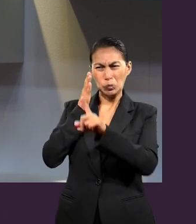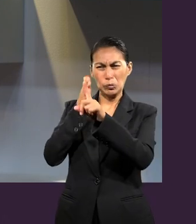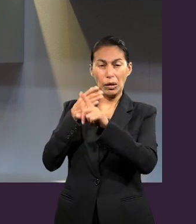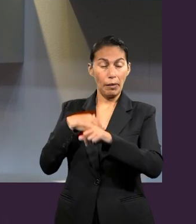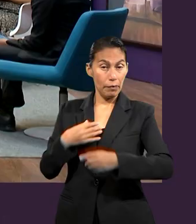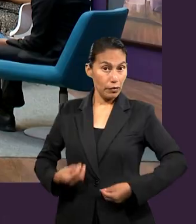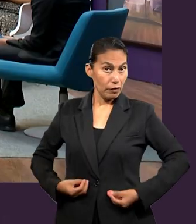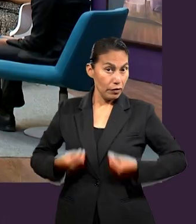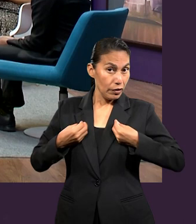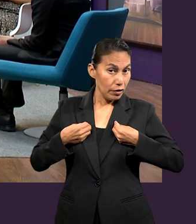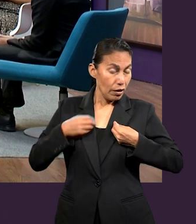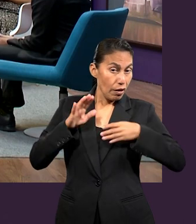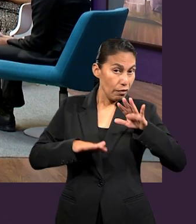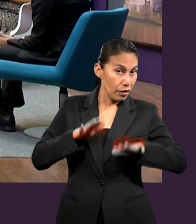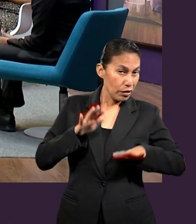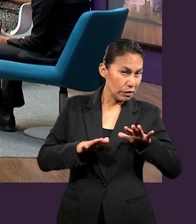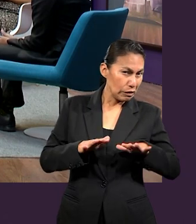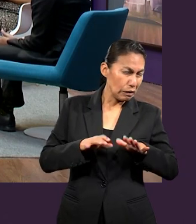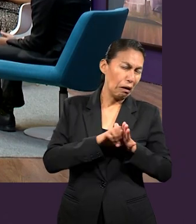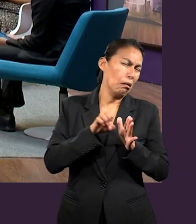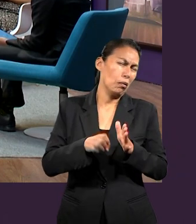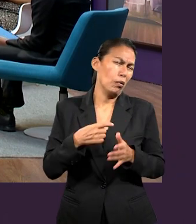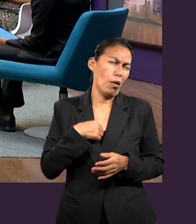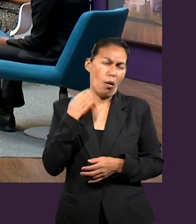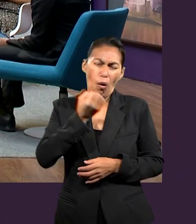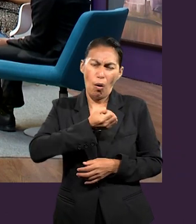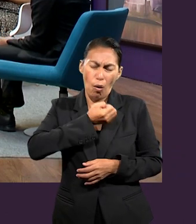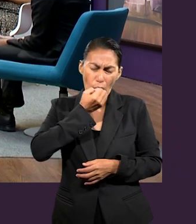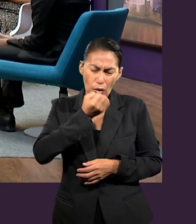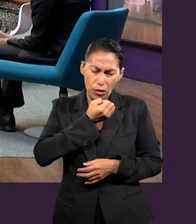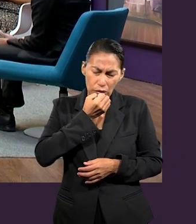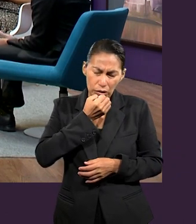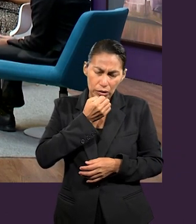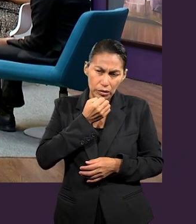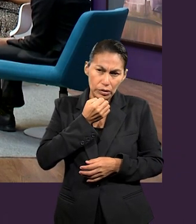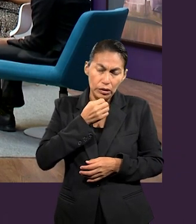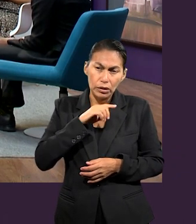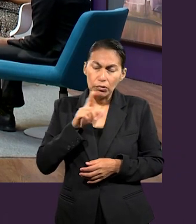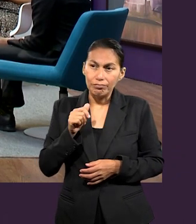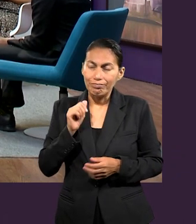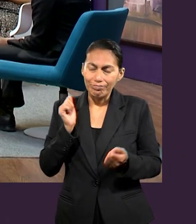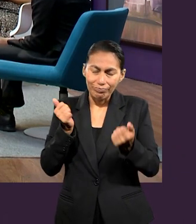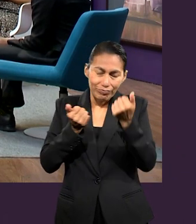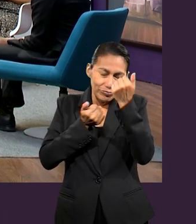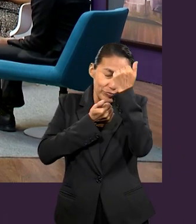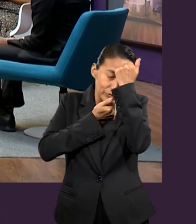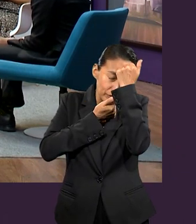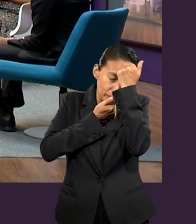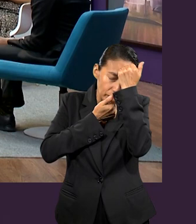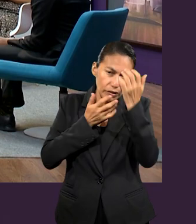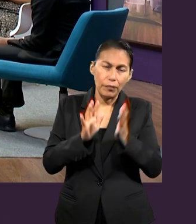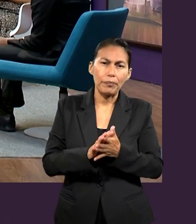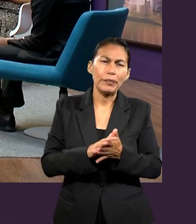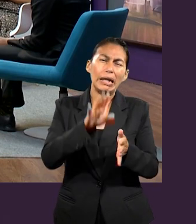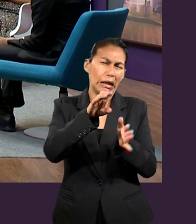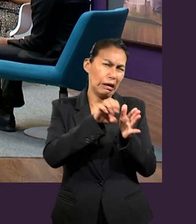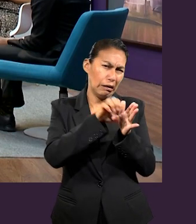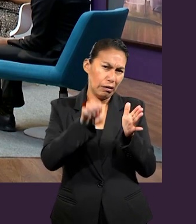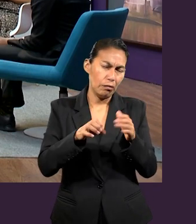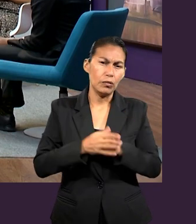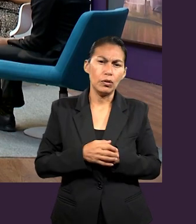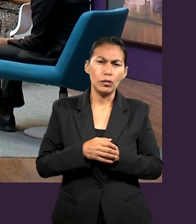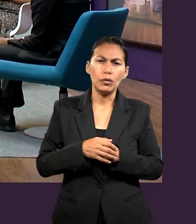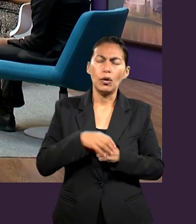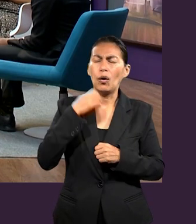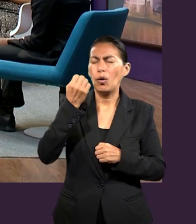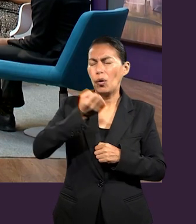mi vida, a veces yo hago una oración que a veces me arrepiento, y digo este así, Señor,